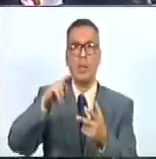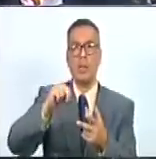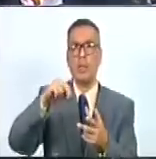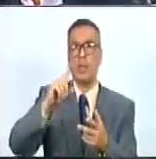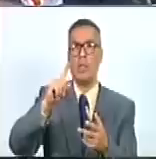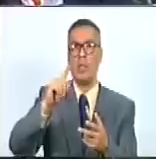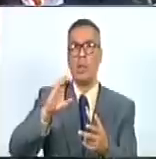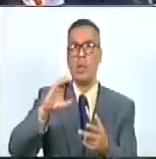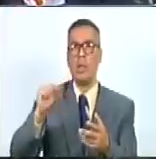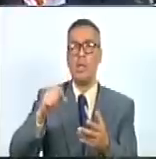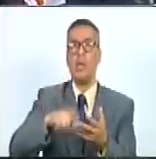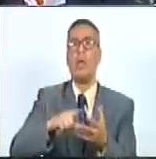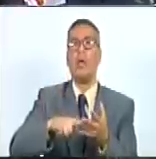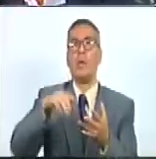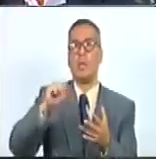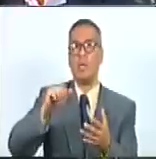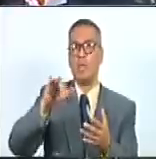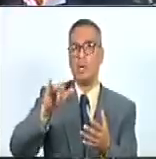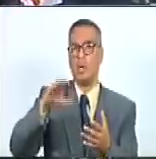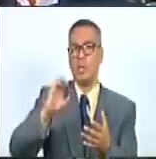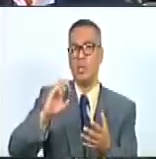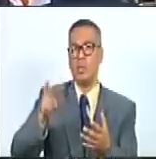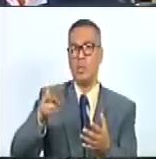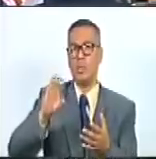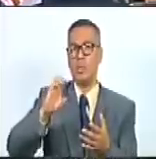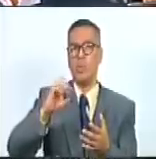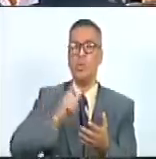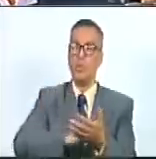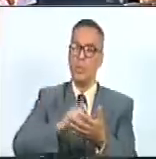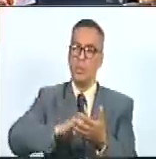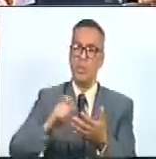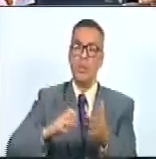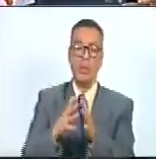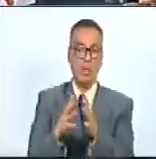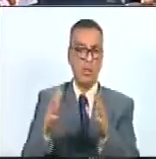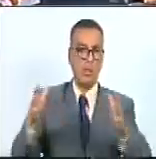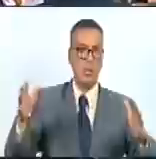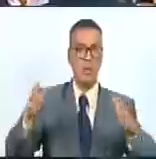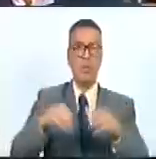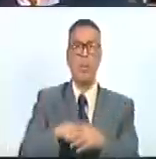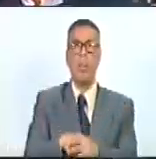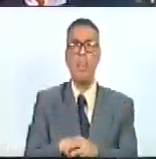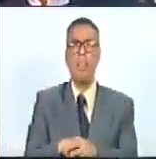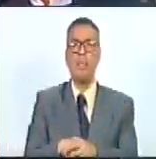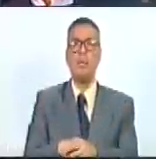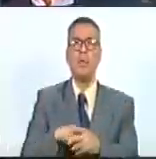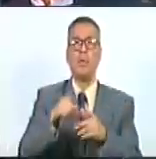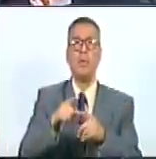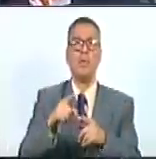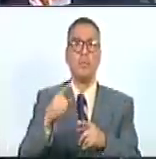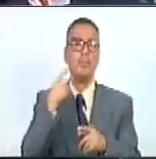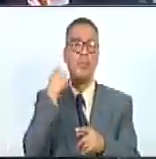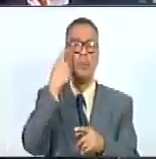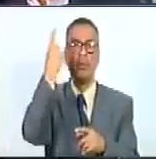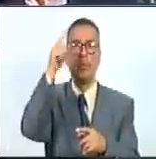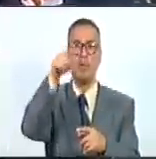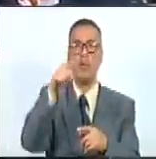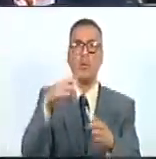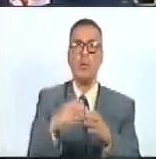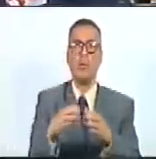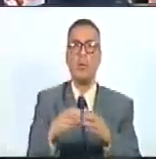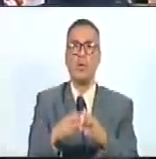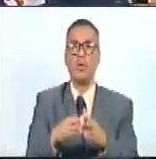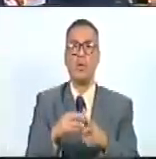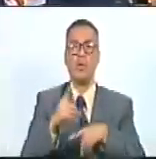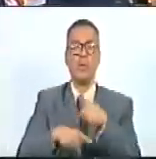Ayacucho se inscriben dentro de las grandes estas heroicas del proceso de